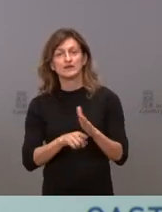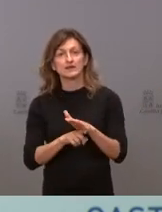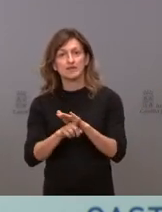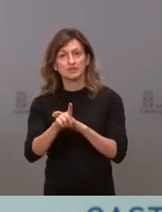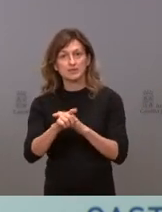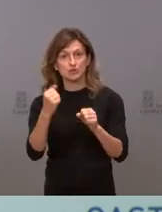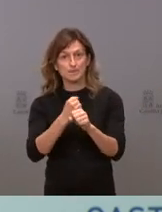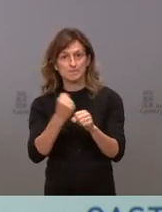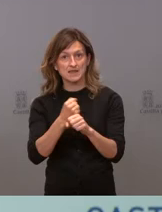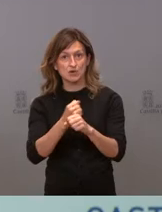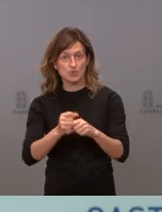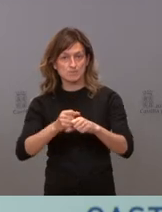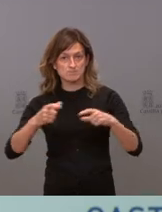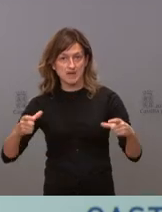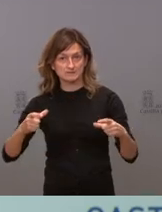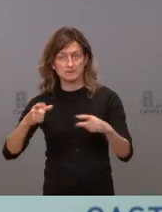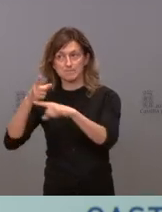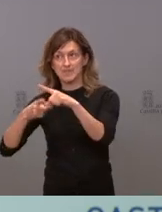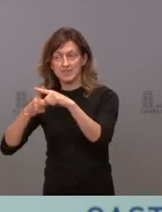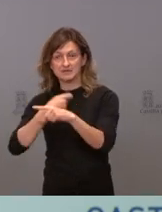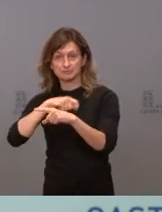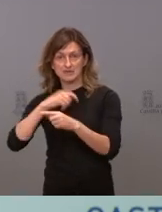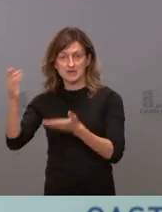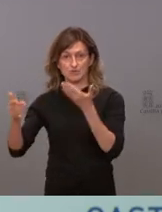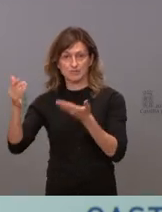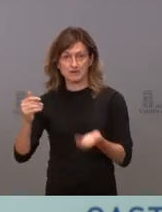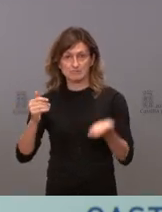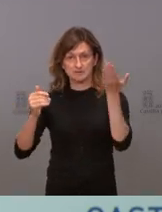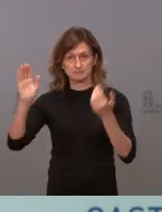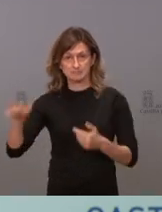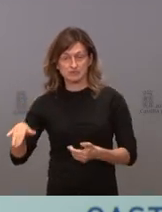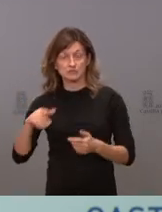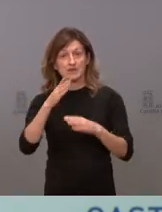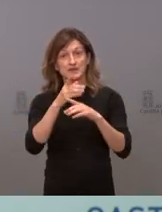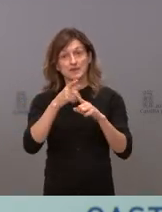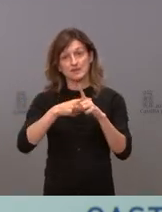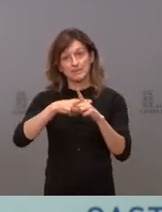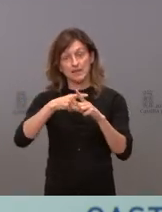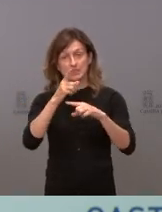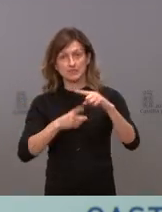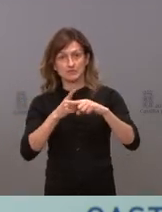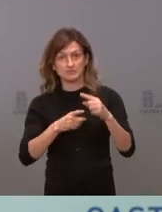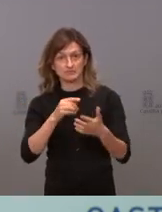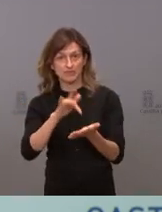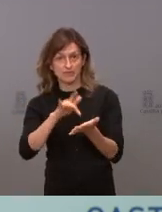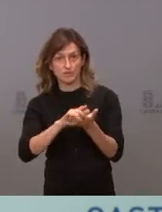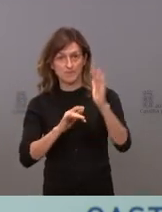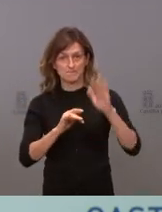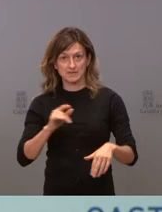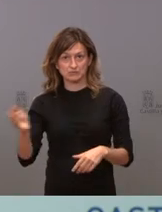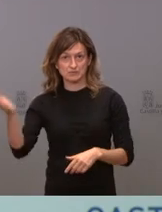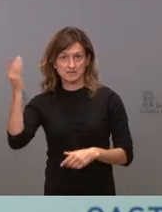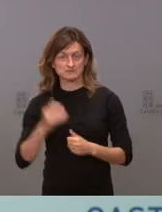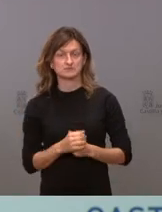del empleo mayor que la media de nuestro país, un nivel de deuda mucho menor que la media de nuestro país. Hemos